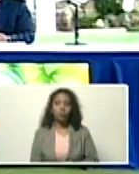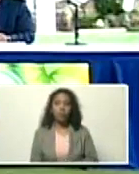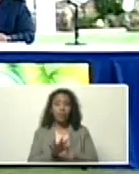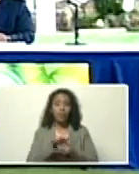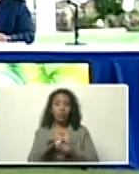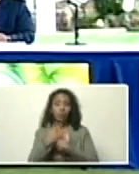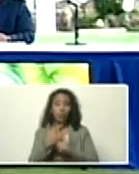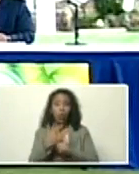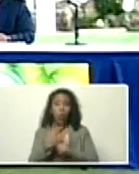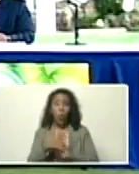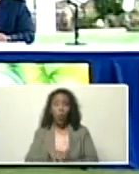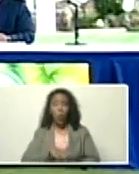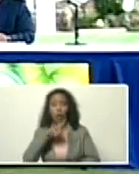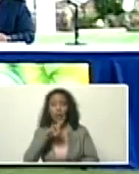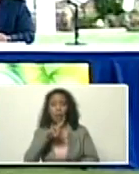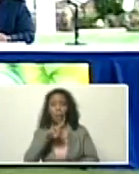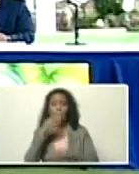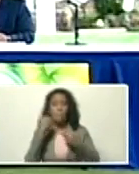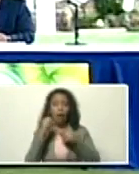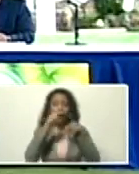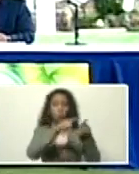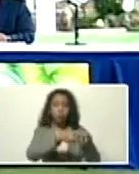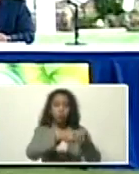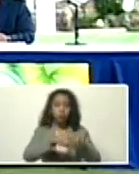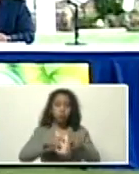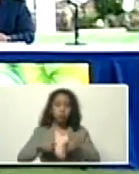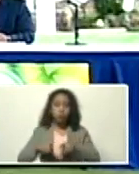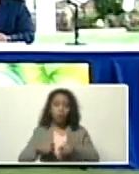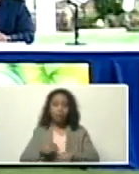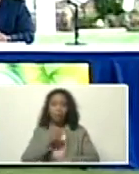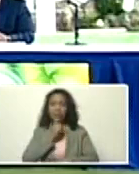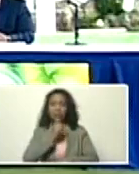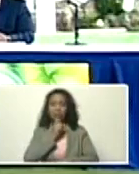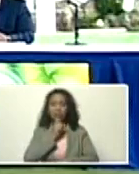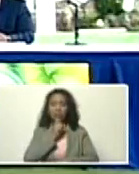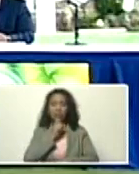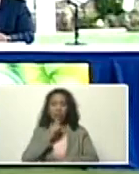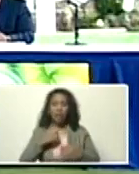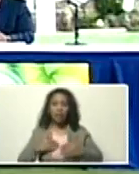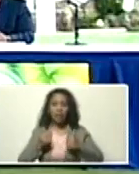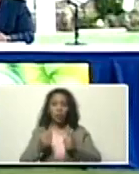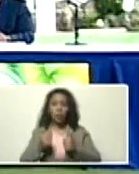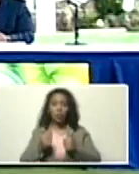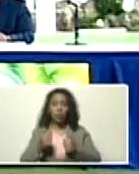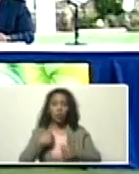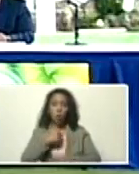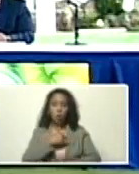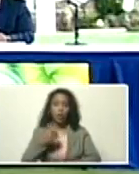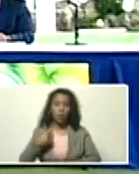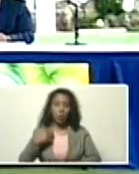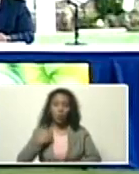situaciones críticas, para la agricultura, y para la salud, yo quisiera, que nuestra,